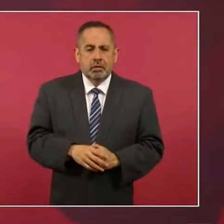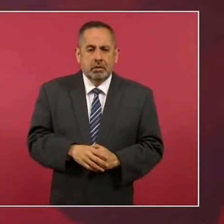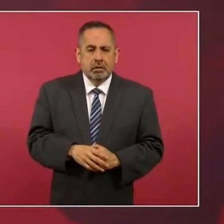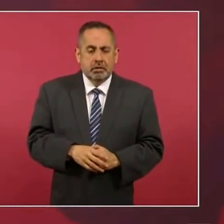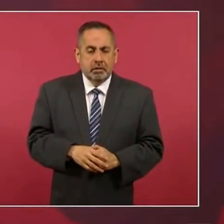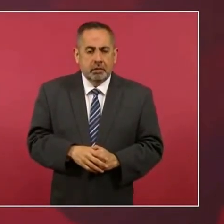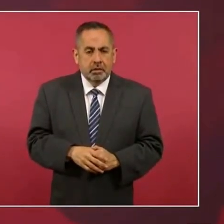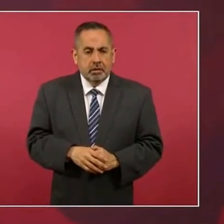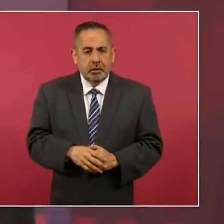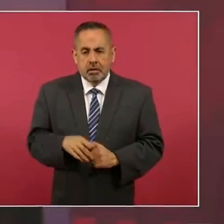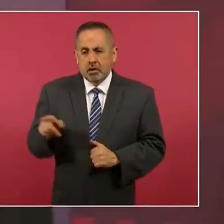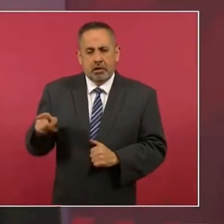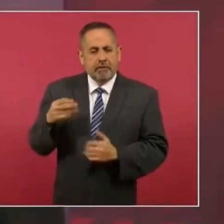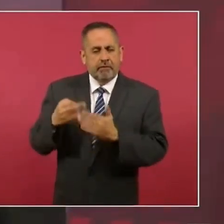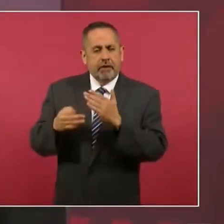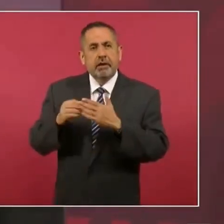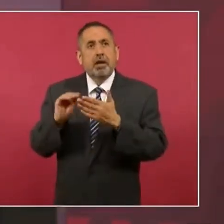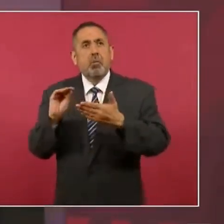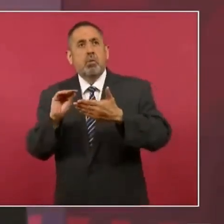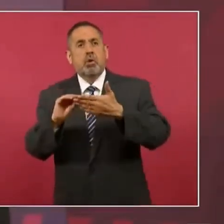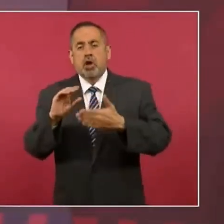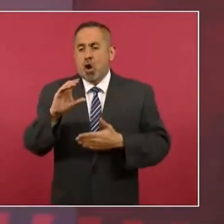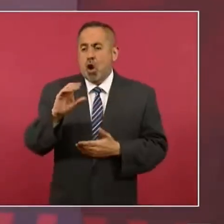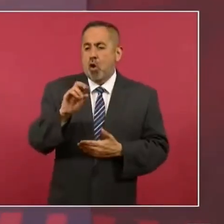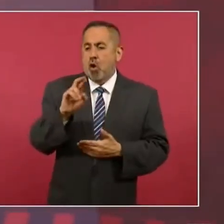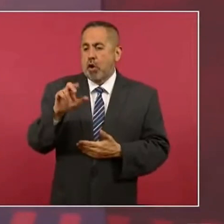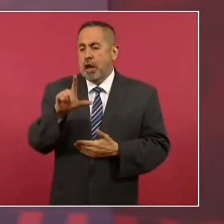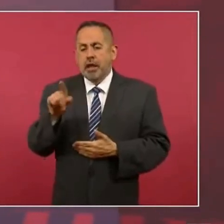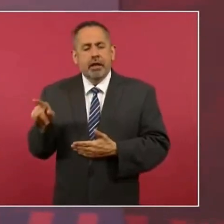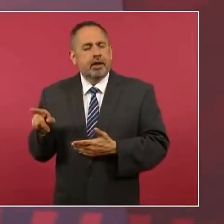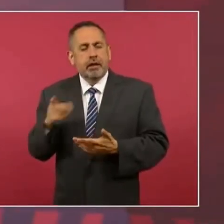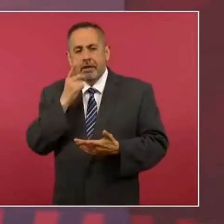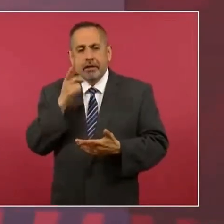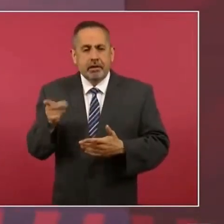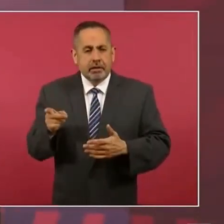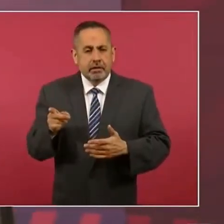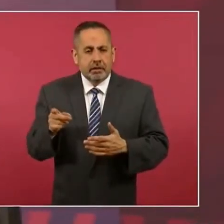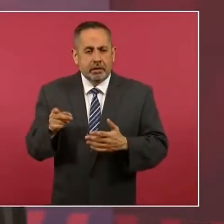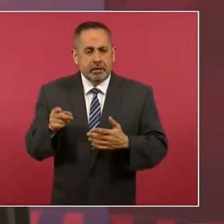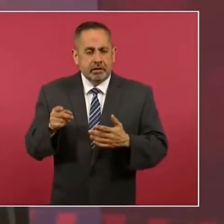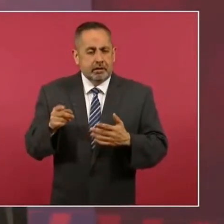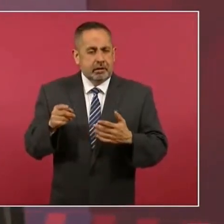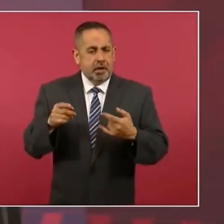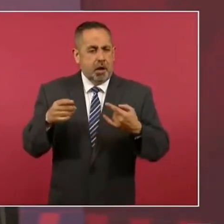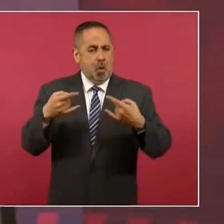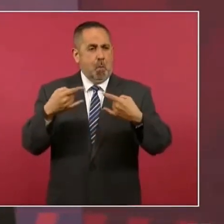en la puerta